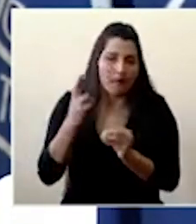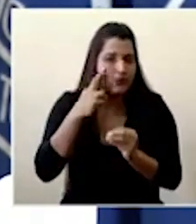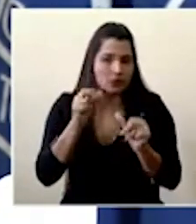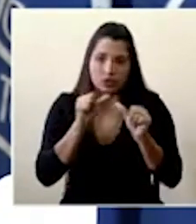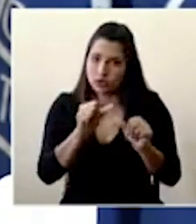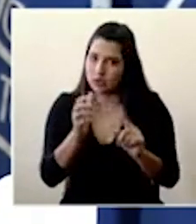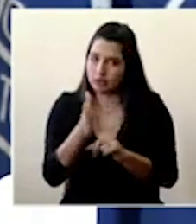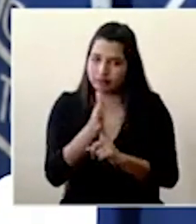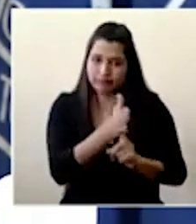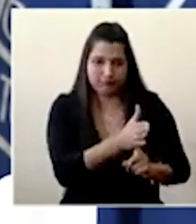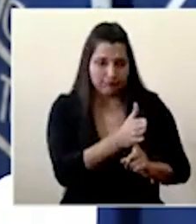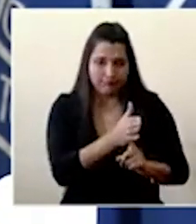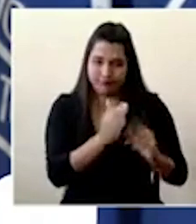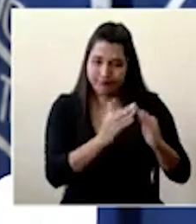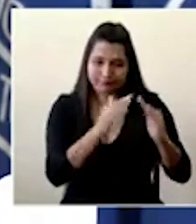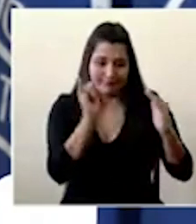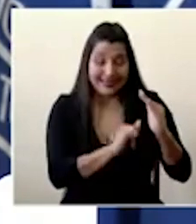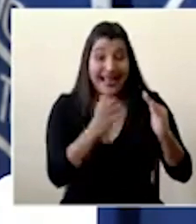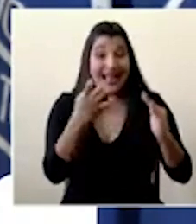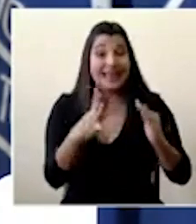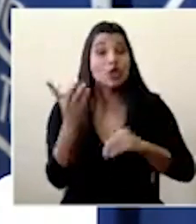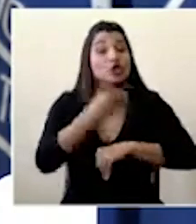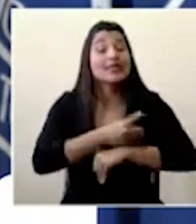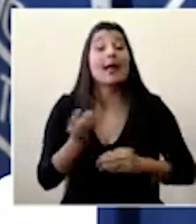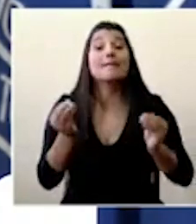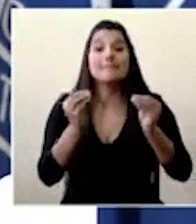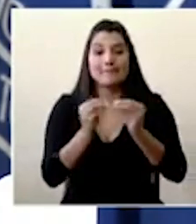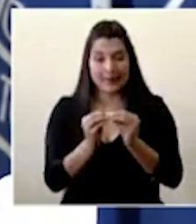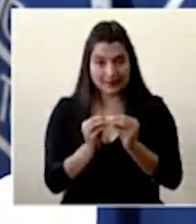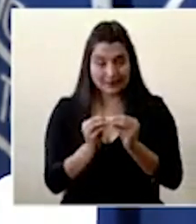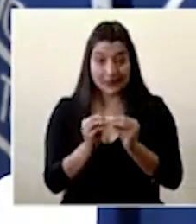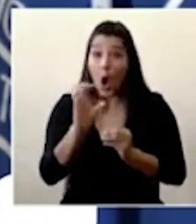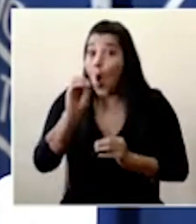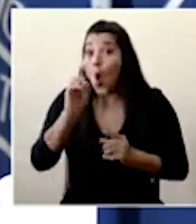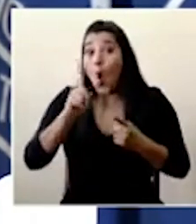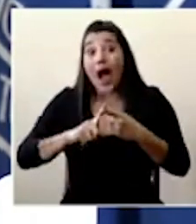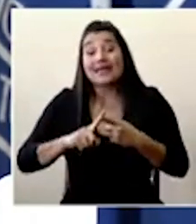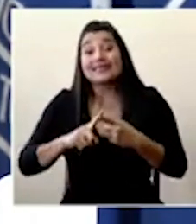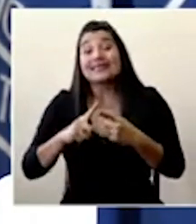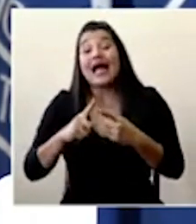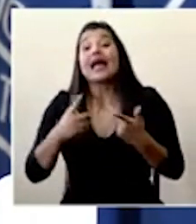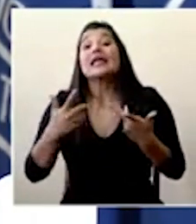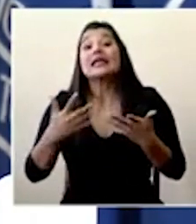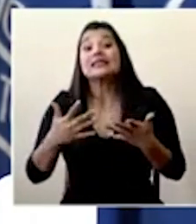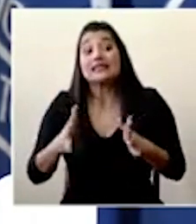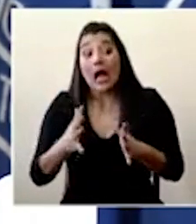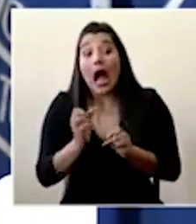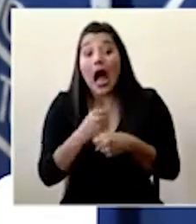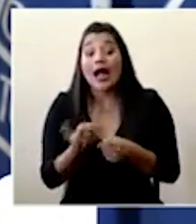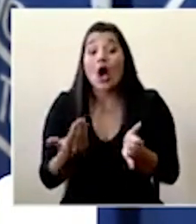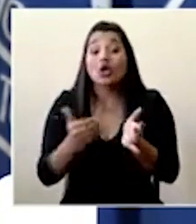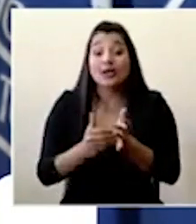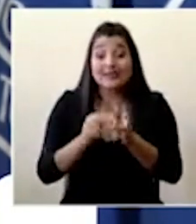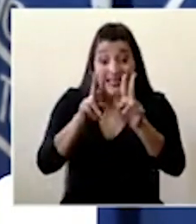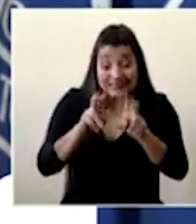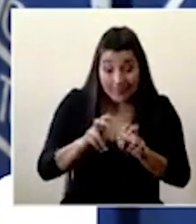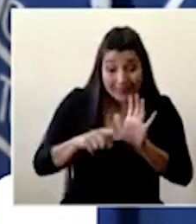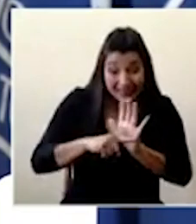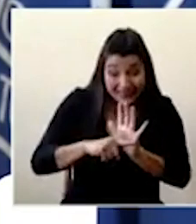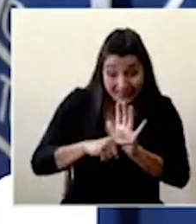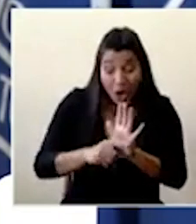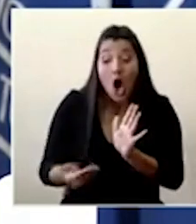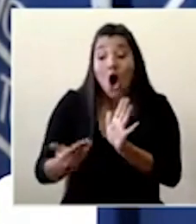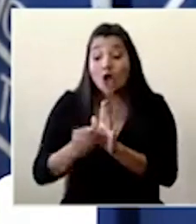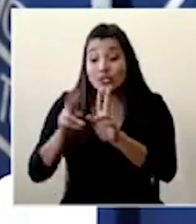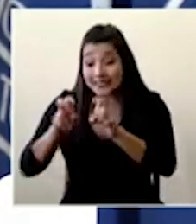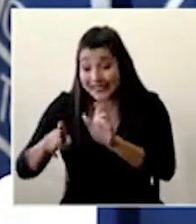por los mínimo otros 14 días a partir de ese momento o hasta que tenga dos pruebas consecutivas negativas en una diferencia